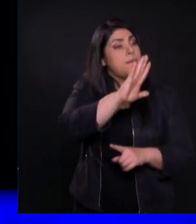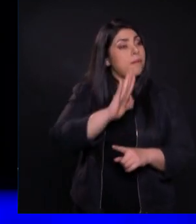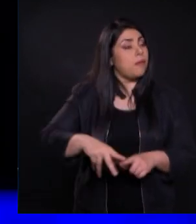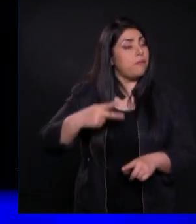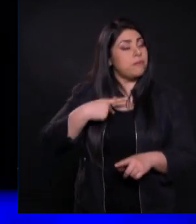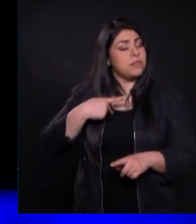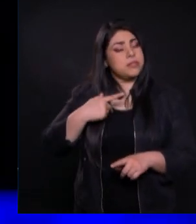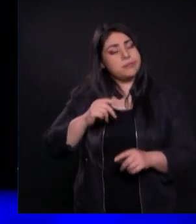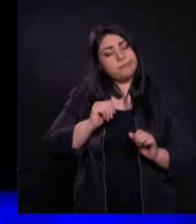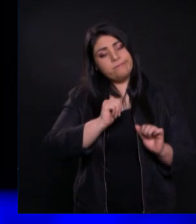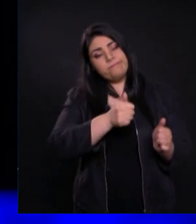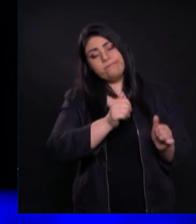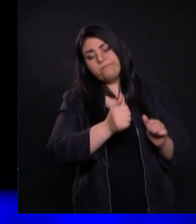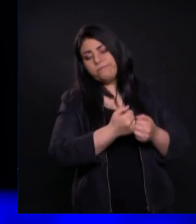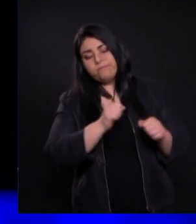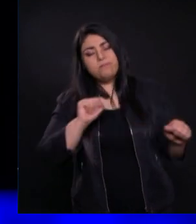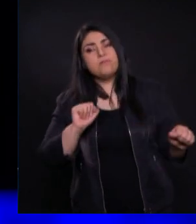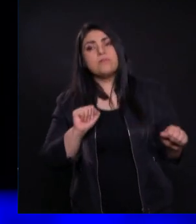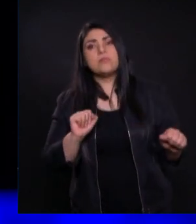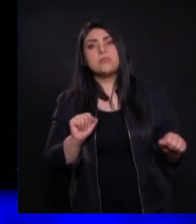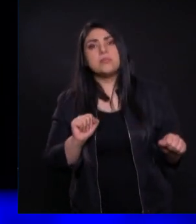Vaya Si es difícil Negarse a sí